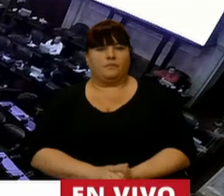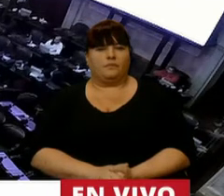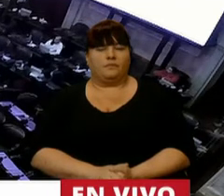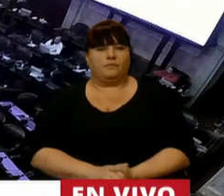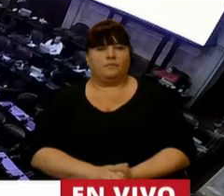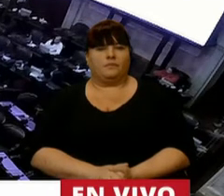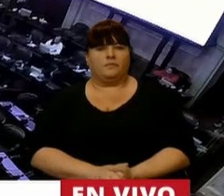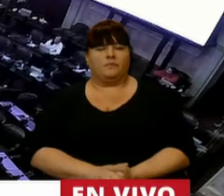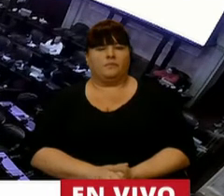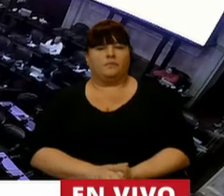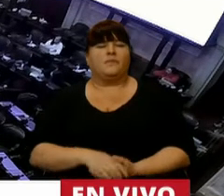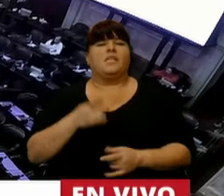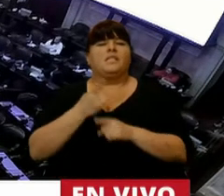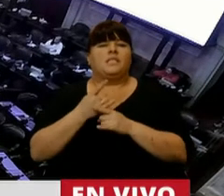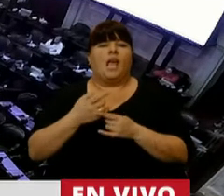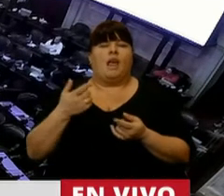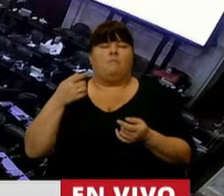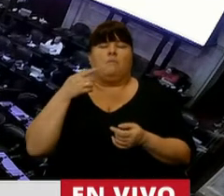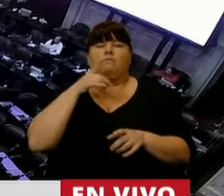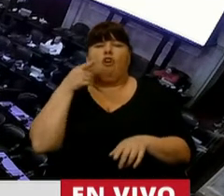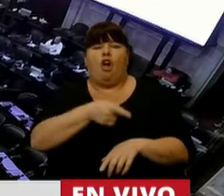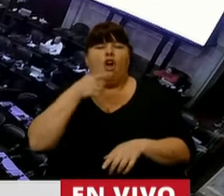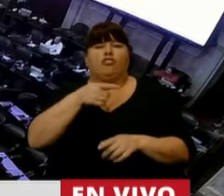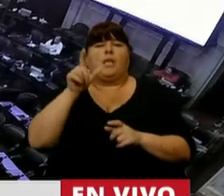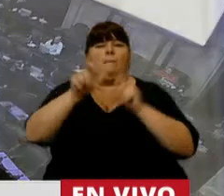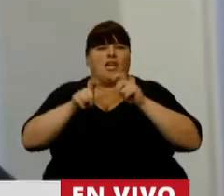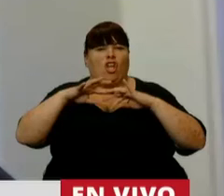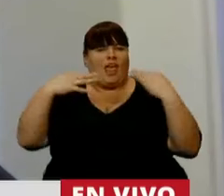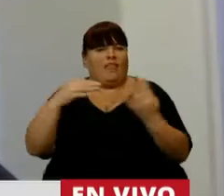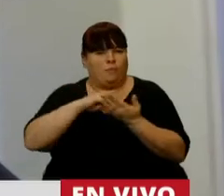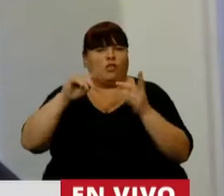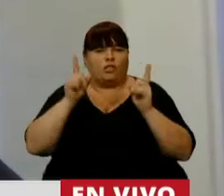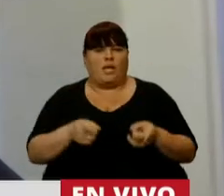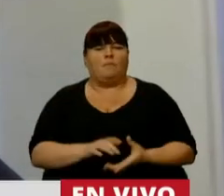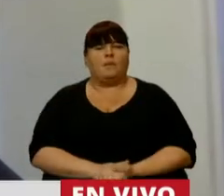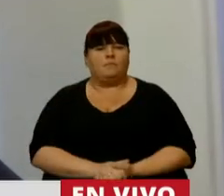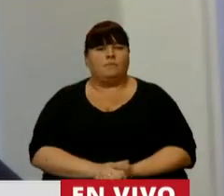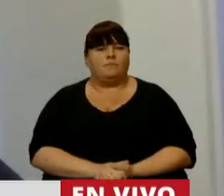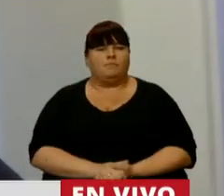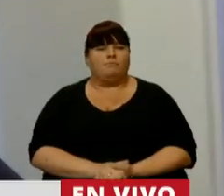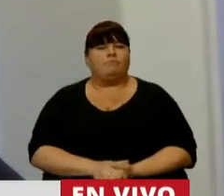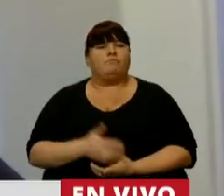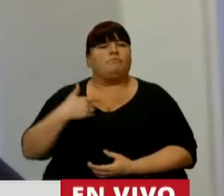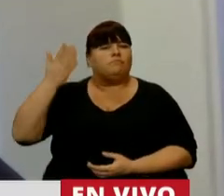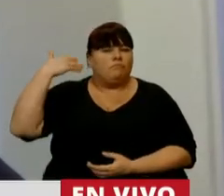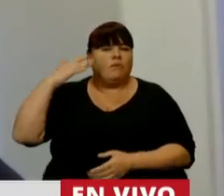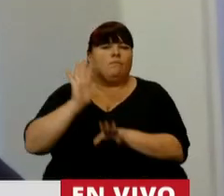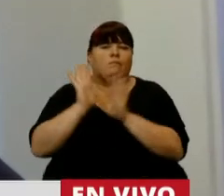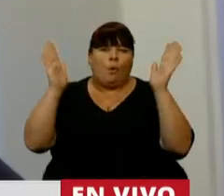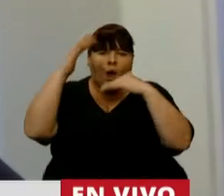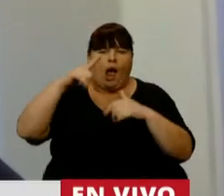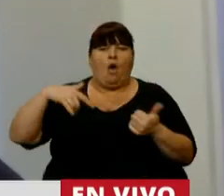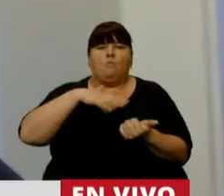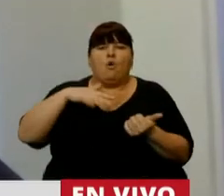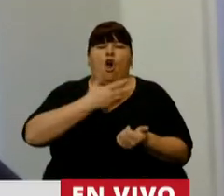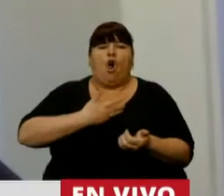A los incesantes ataques mediáticos y de algunos miembros de esta Cámara, de los cuales venimos siendo objeto pueblo